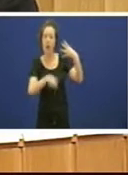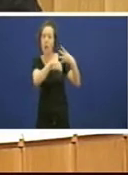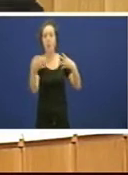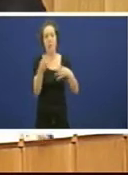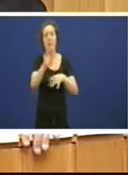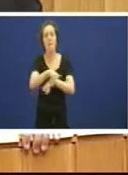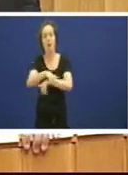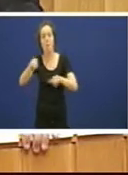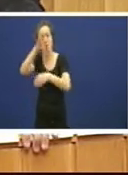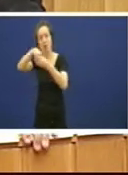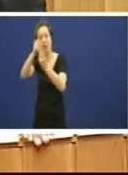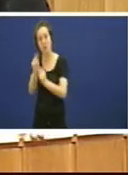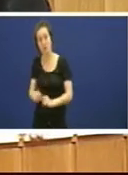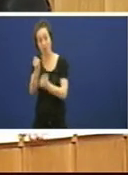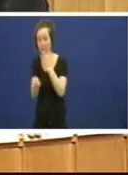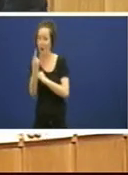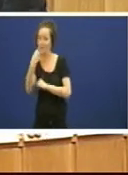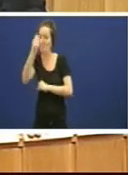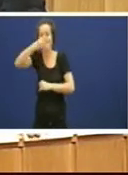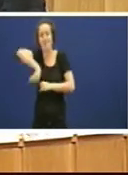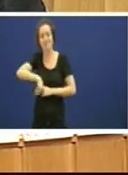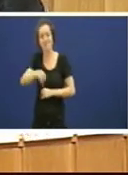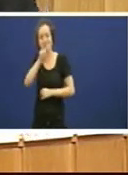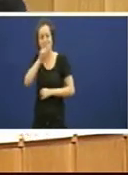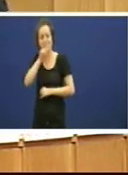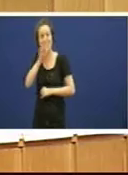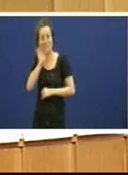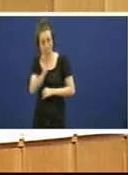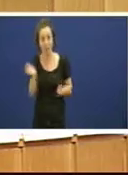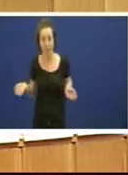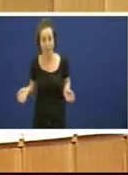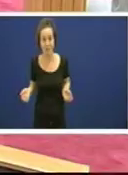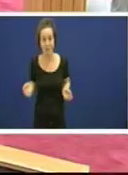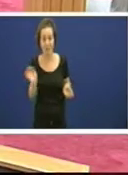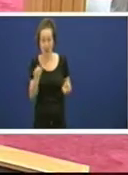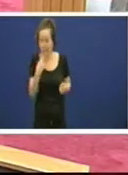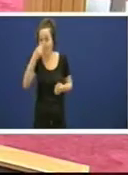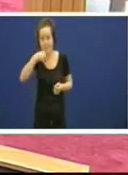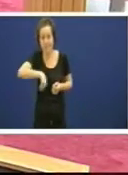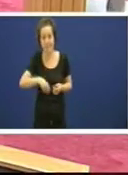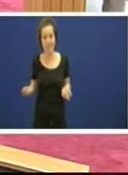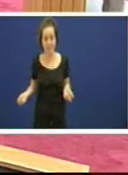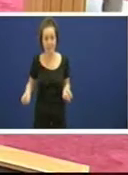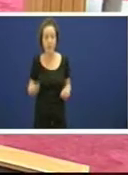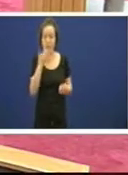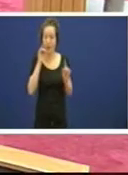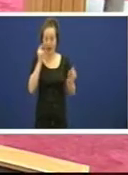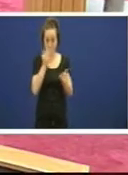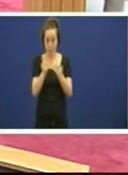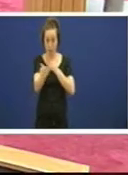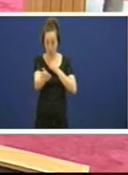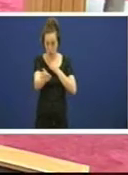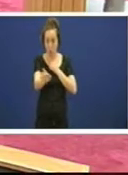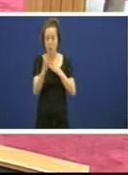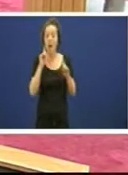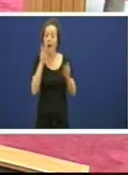aparece verdade que non señor Pui non aparece por ningures non aparece por ningures e de caro futuro tamén de caro